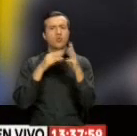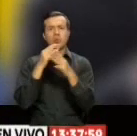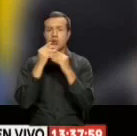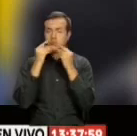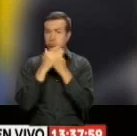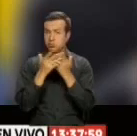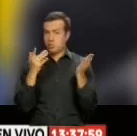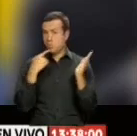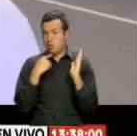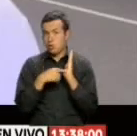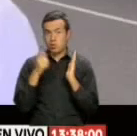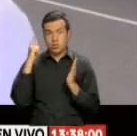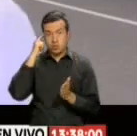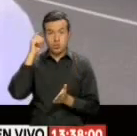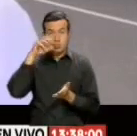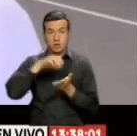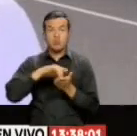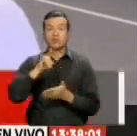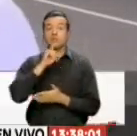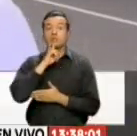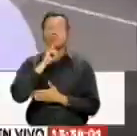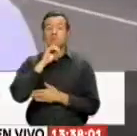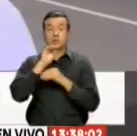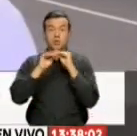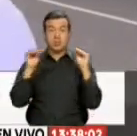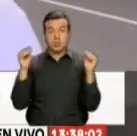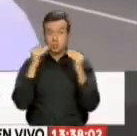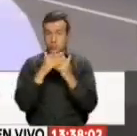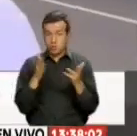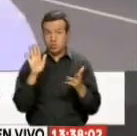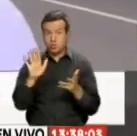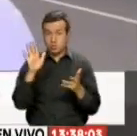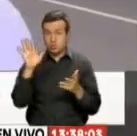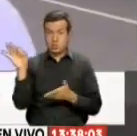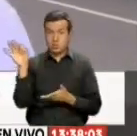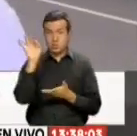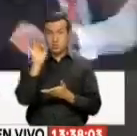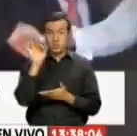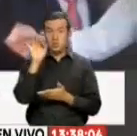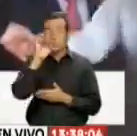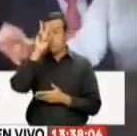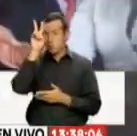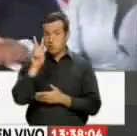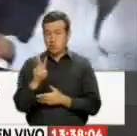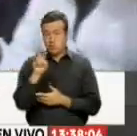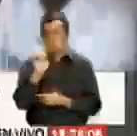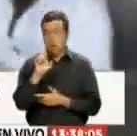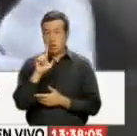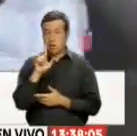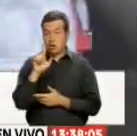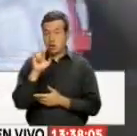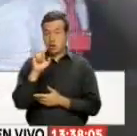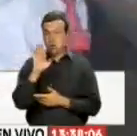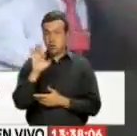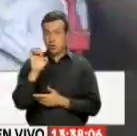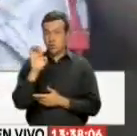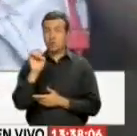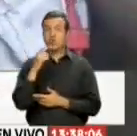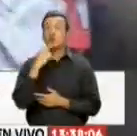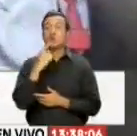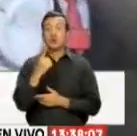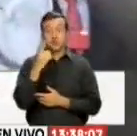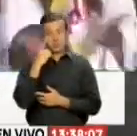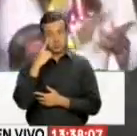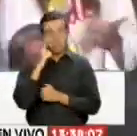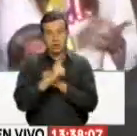Entre ellas La del gobierno De los Estados Unidos Que a través De su enviado especial Para Venezuela Elliot Abrams Aseveró que habrá